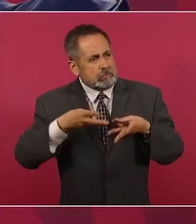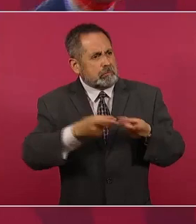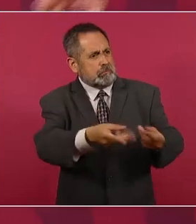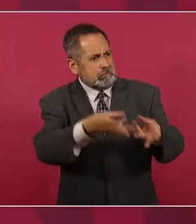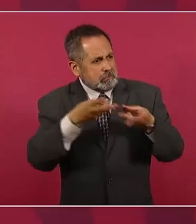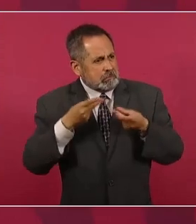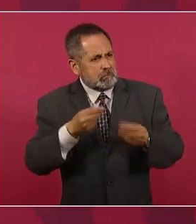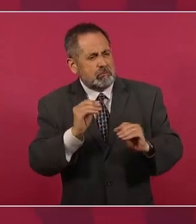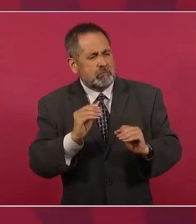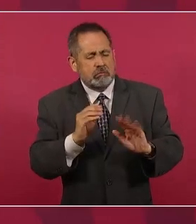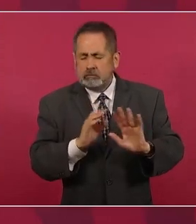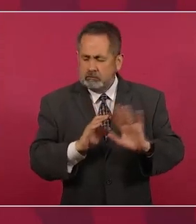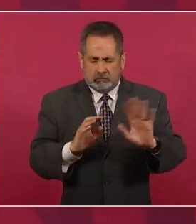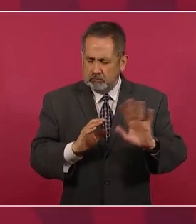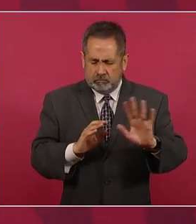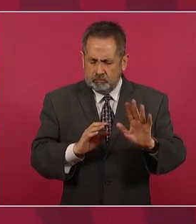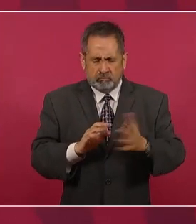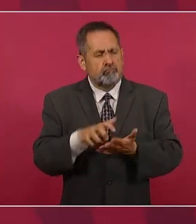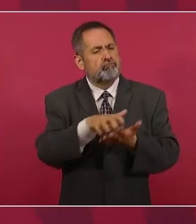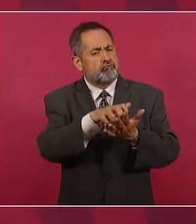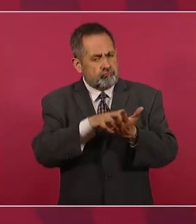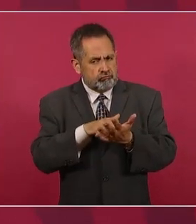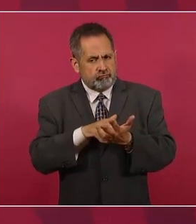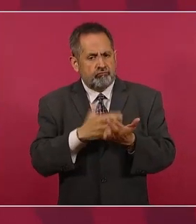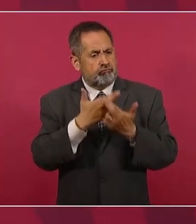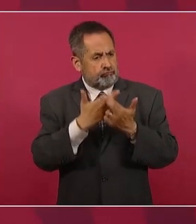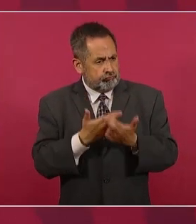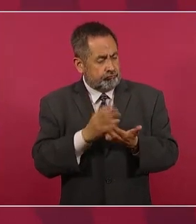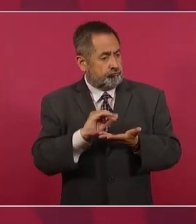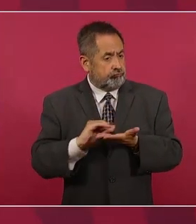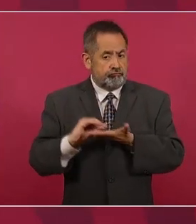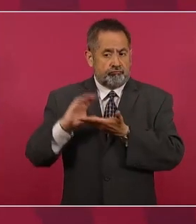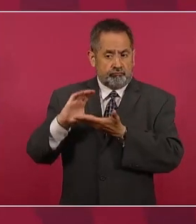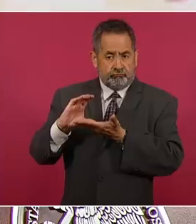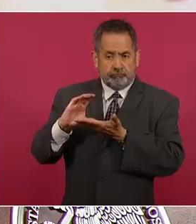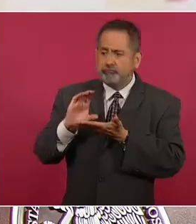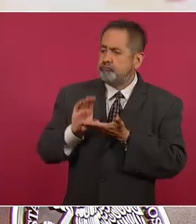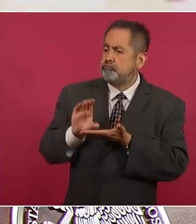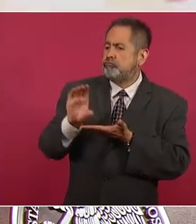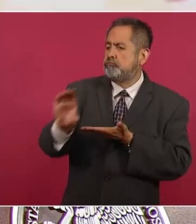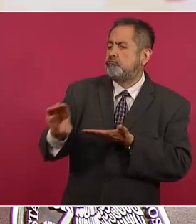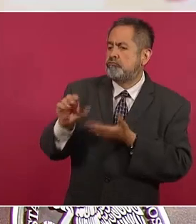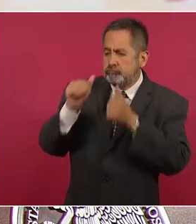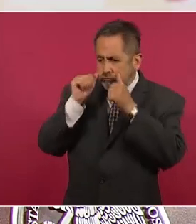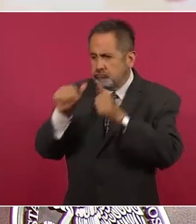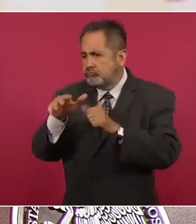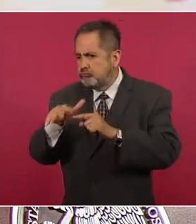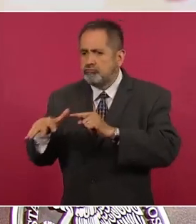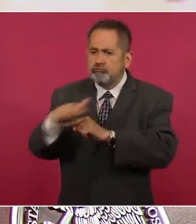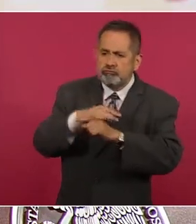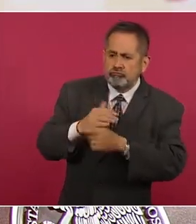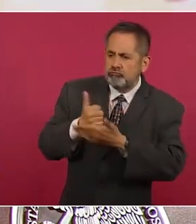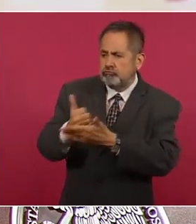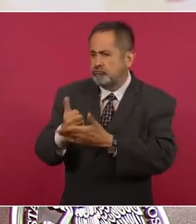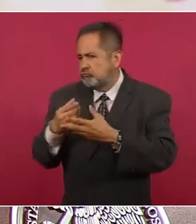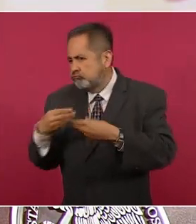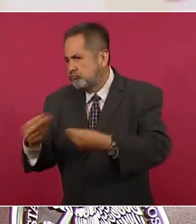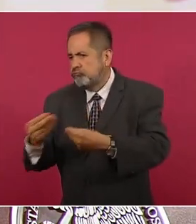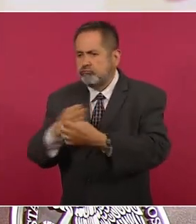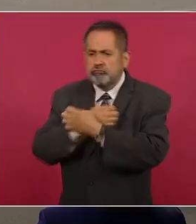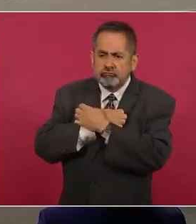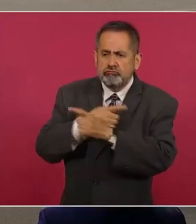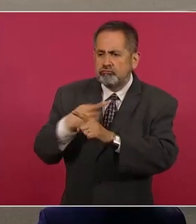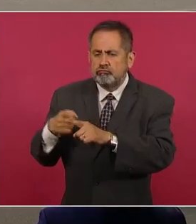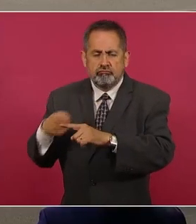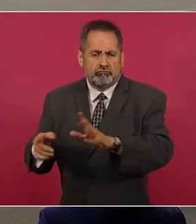el dinero que se pueda ahorrar se destine a temas sociales, temas de infraestructura, temas de educación. Por eso,